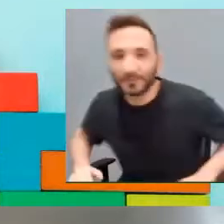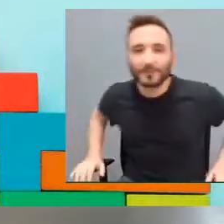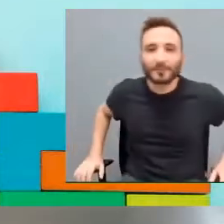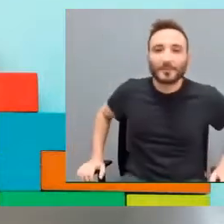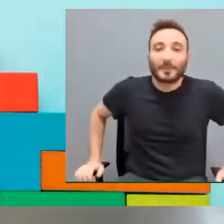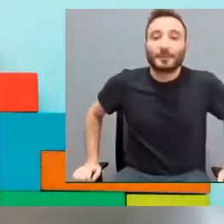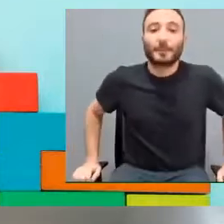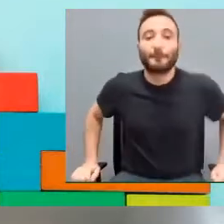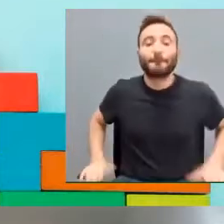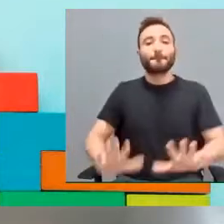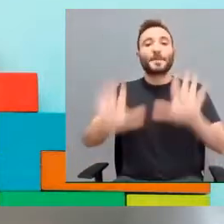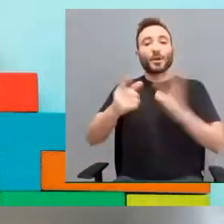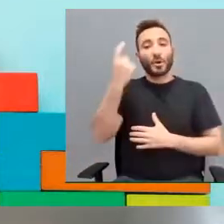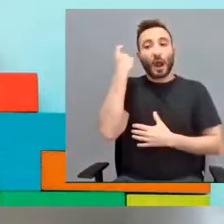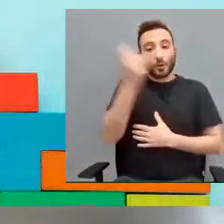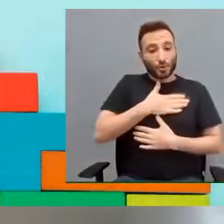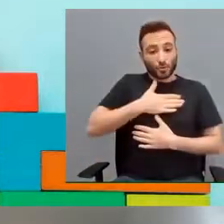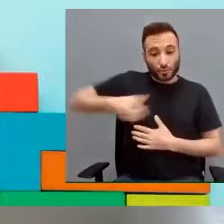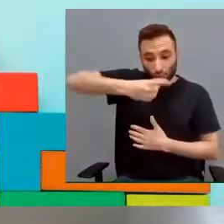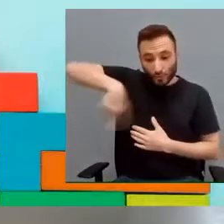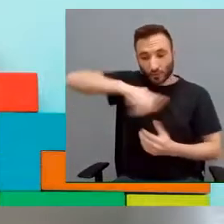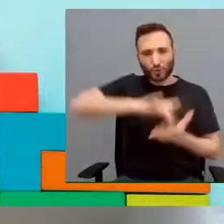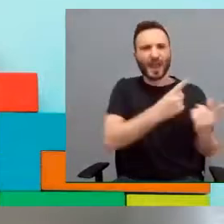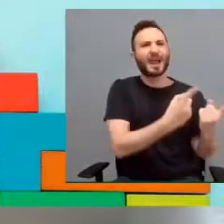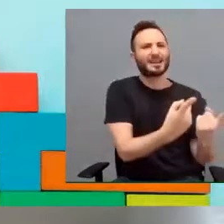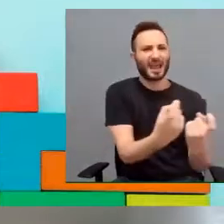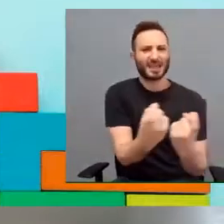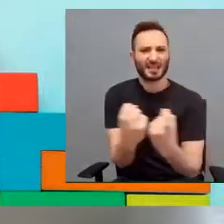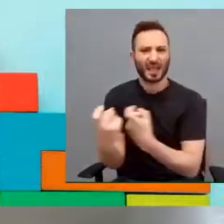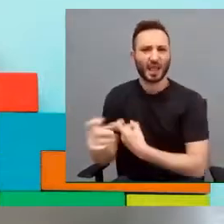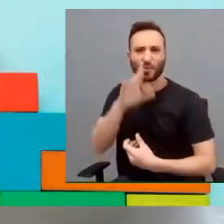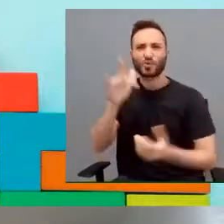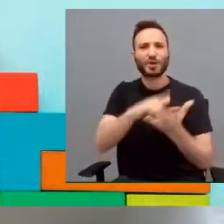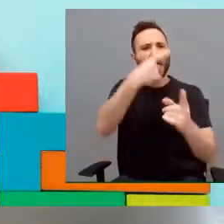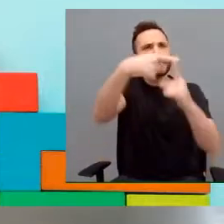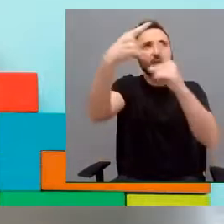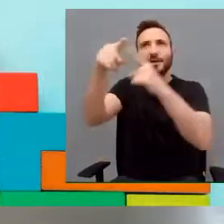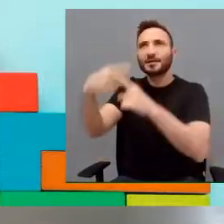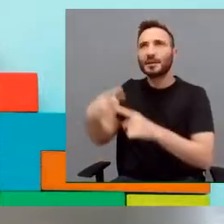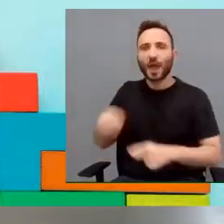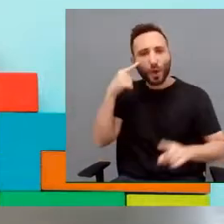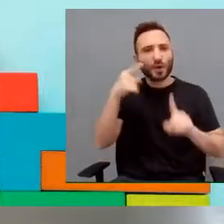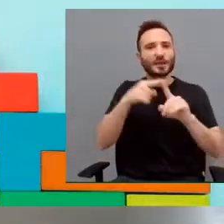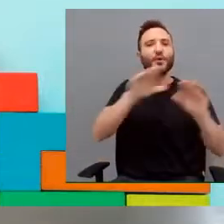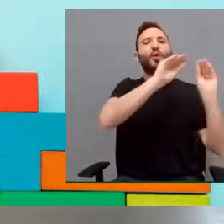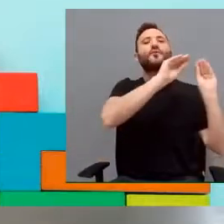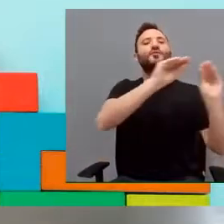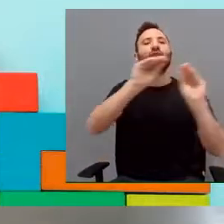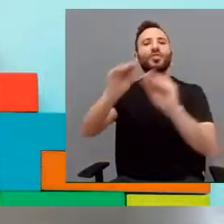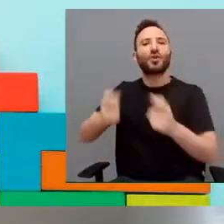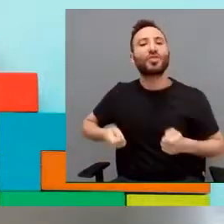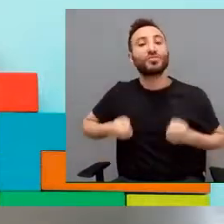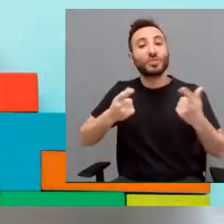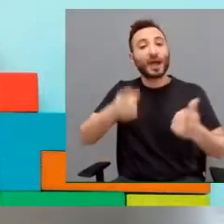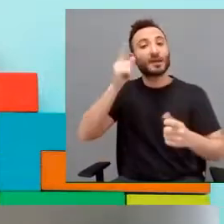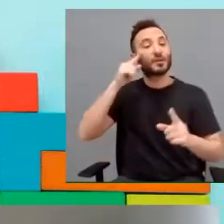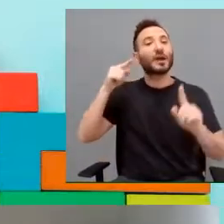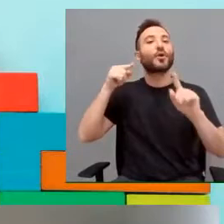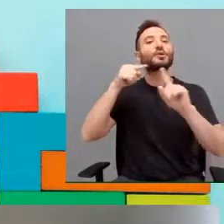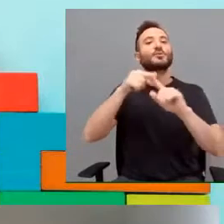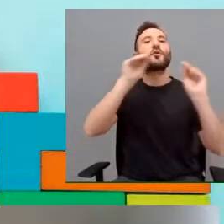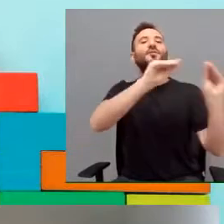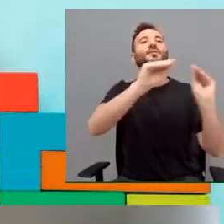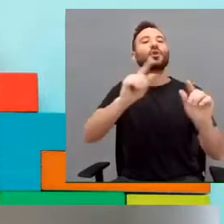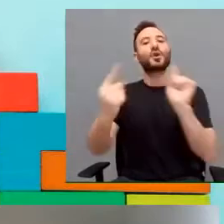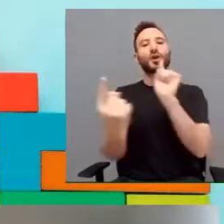tienen, por toda la diversidad, por dar esa formación individualizada y adecuada a cada